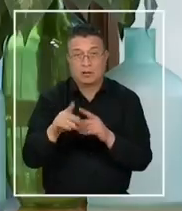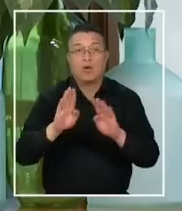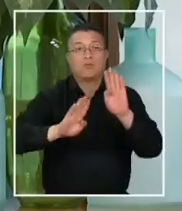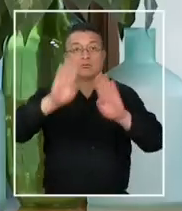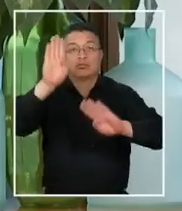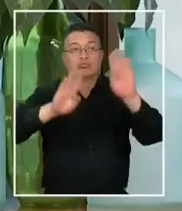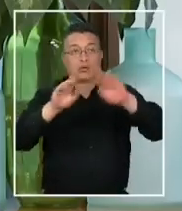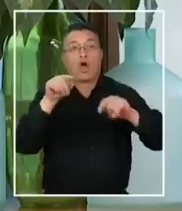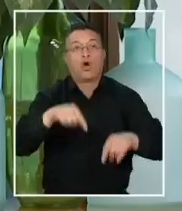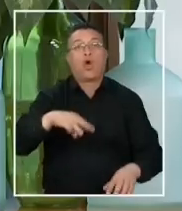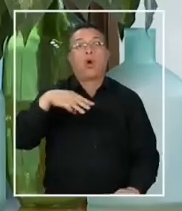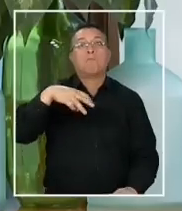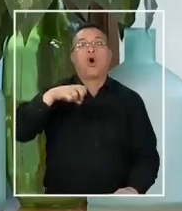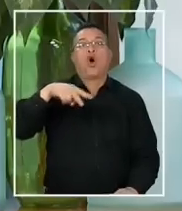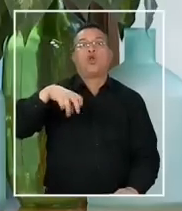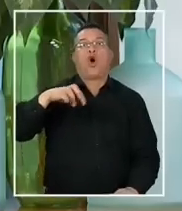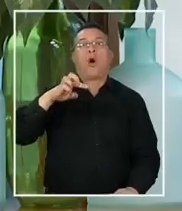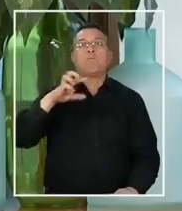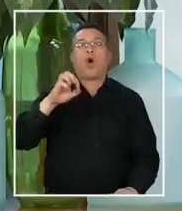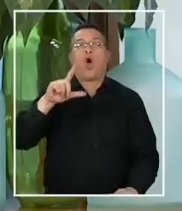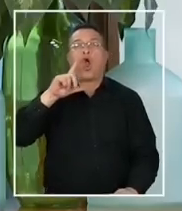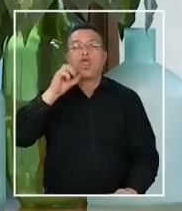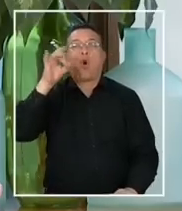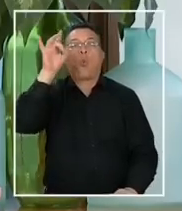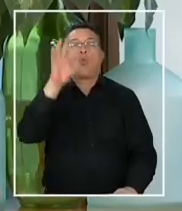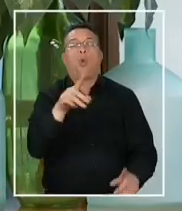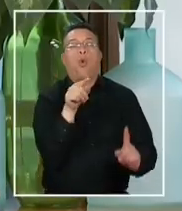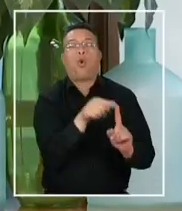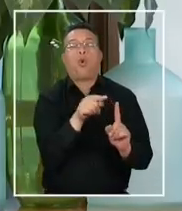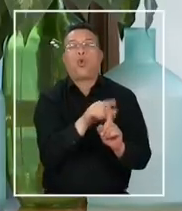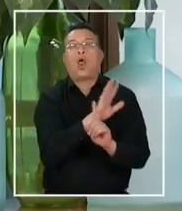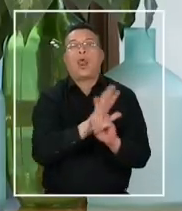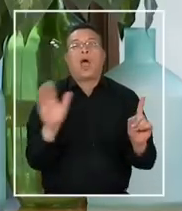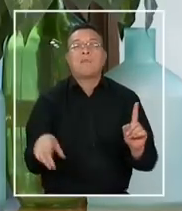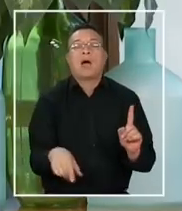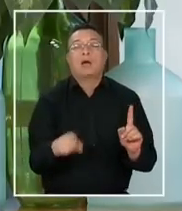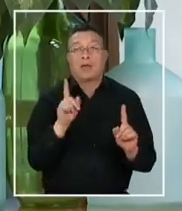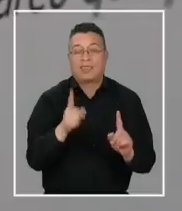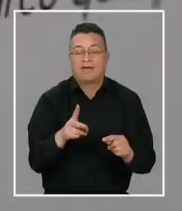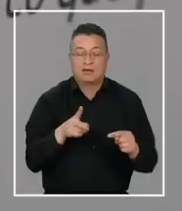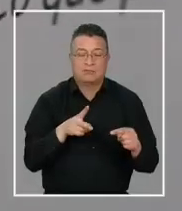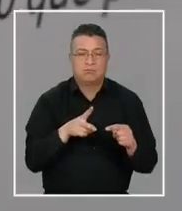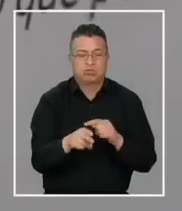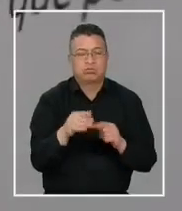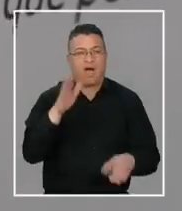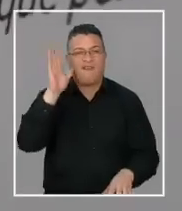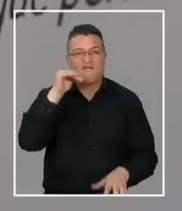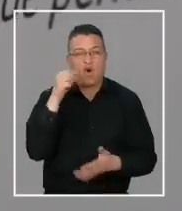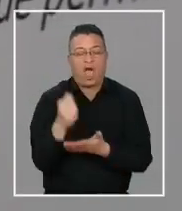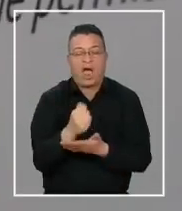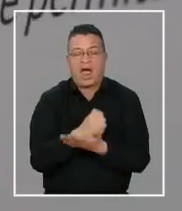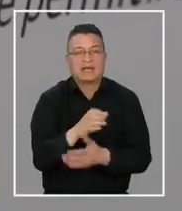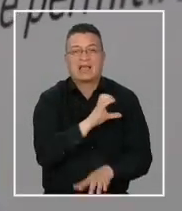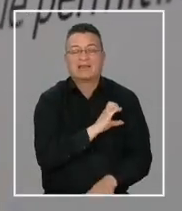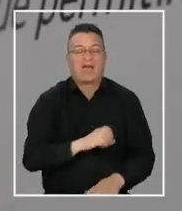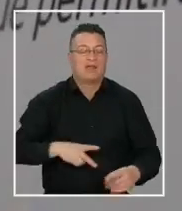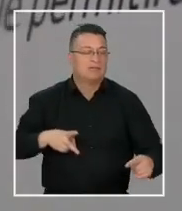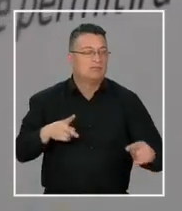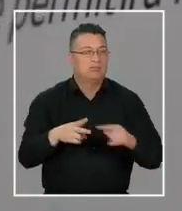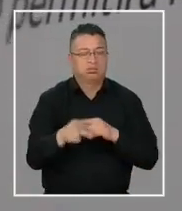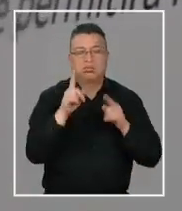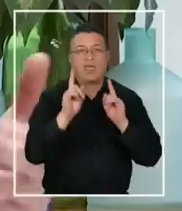porque hoy día hay un monopolio. Segundo, lo que tenemos que hacer es terminar con la burocracia del Estado. Tenemos que